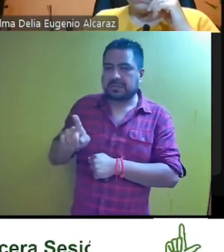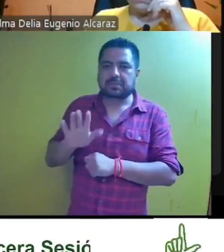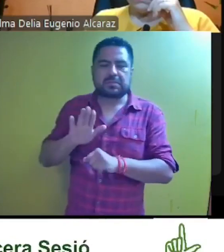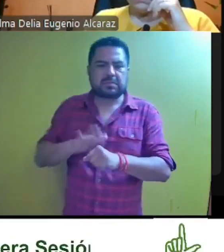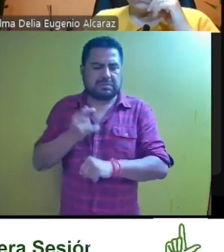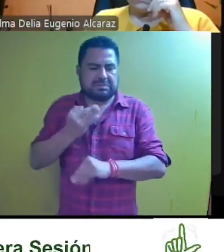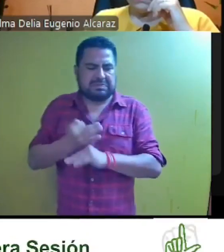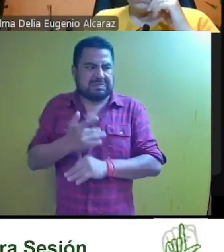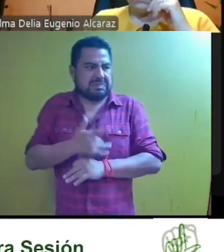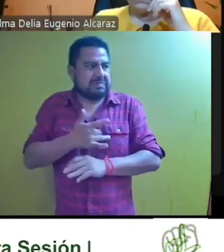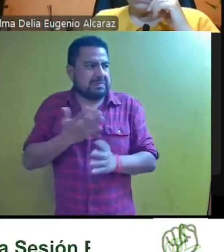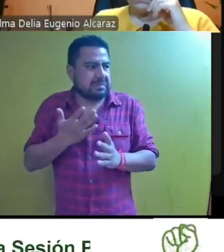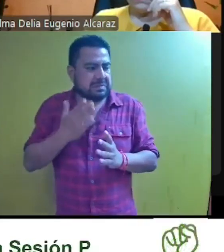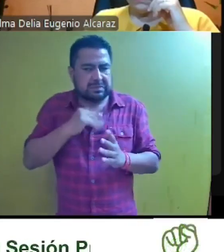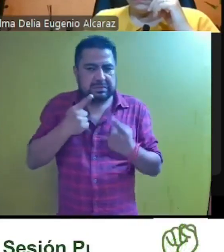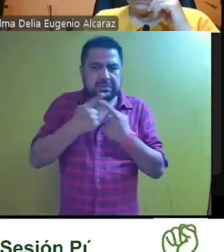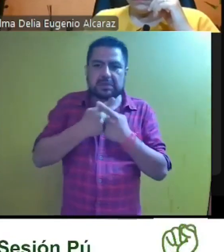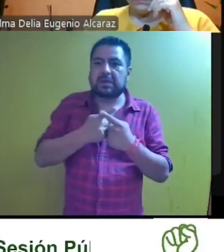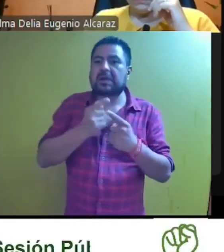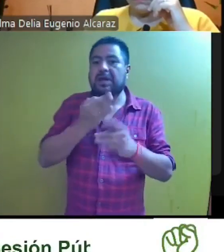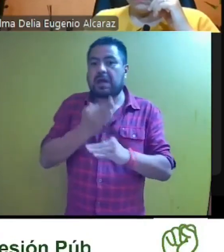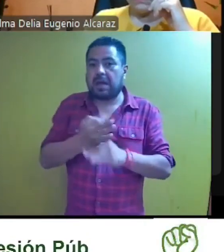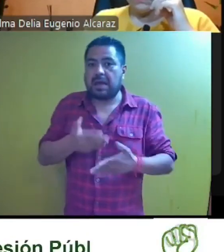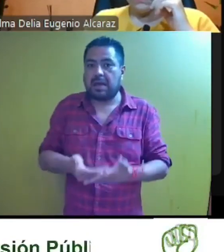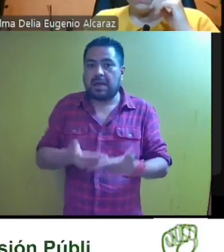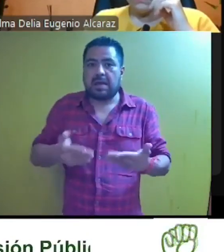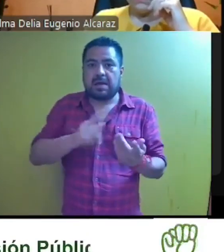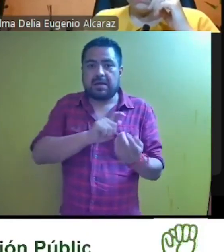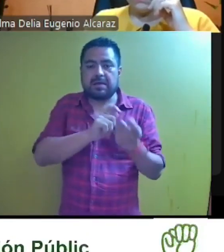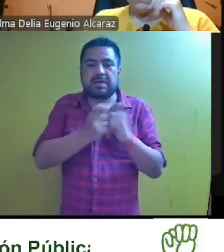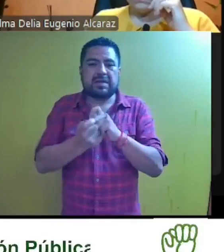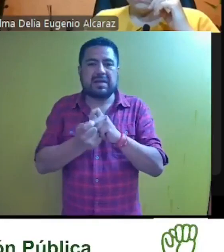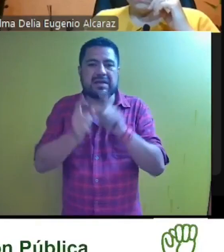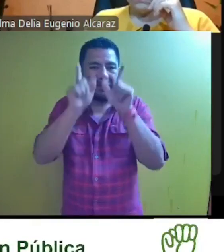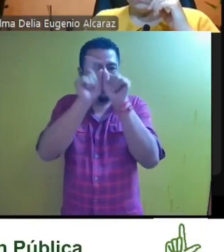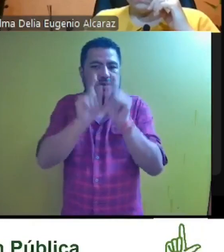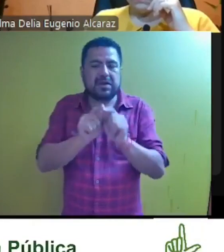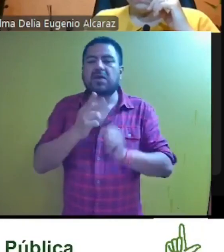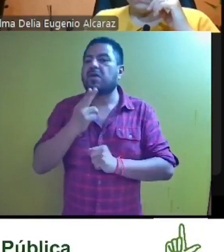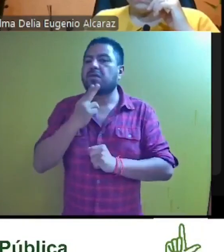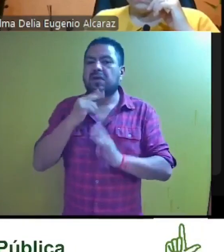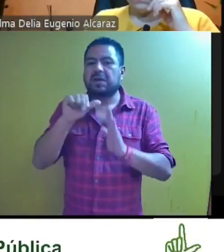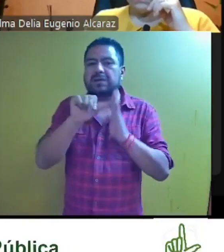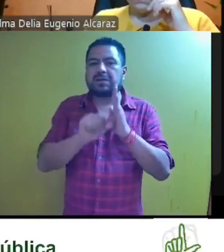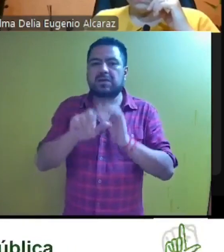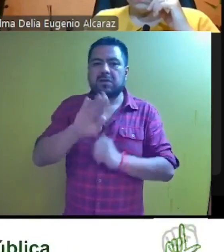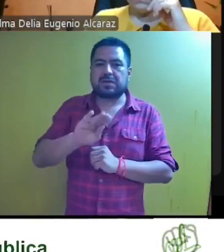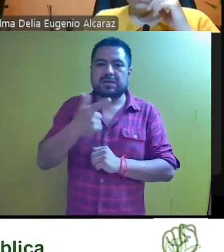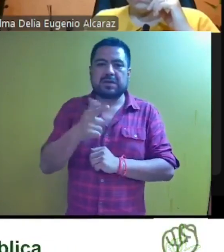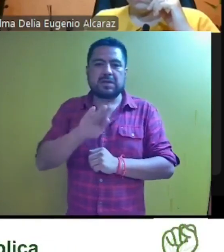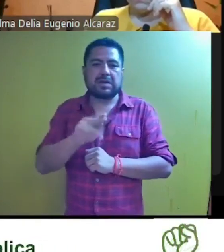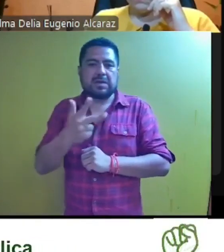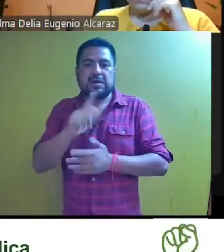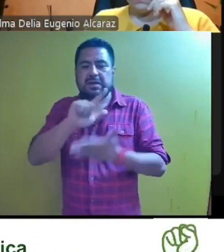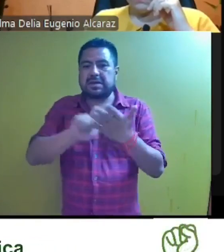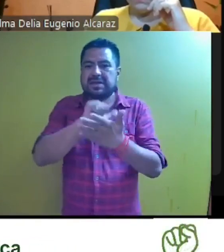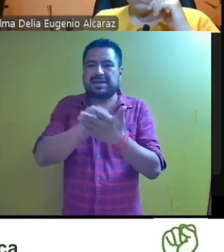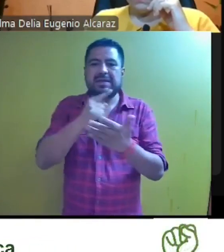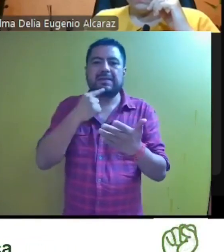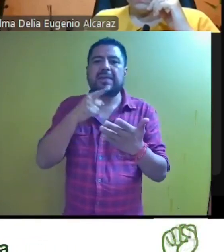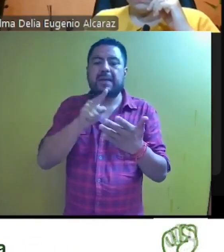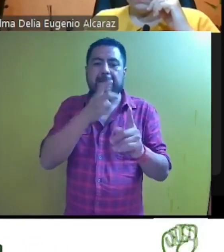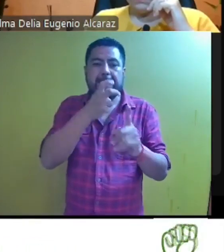re-victimación. Ahora bien, de una interpretación sistemática y funcional de los artículos 97 y 98 de la Ley de Medios,